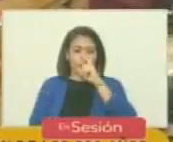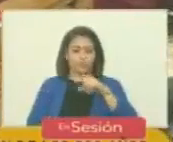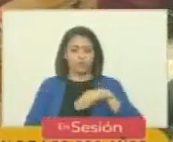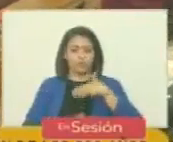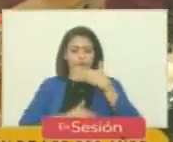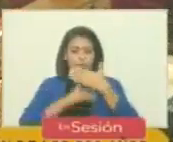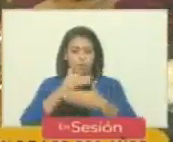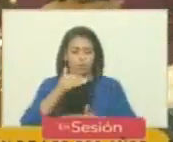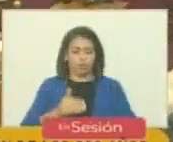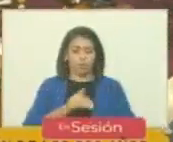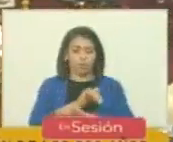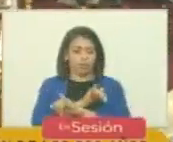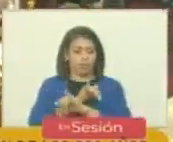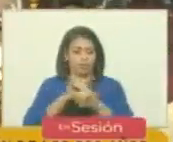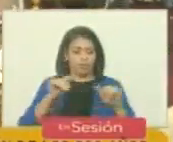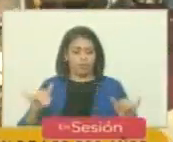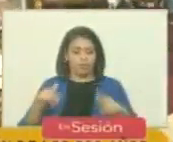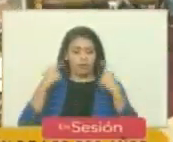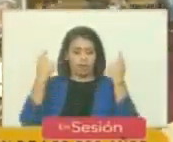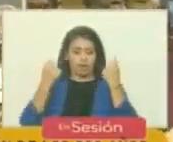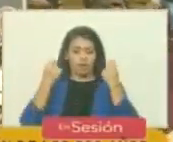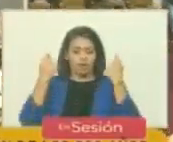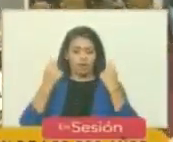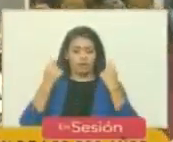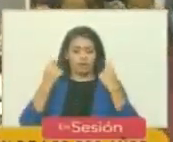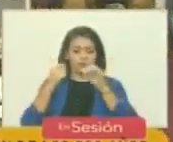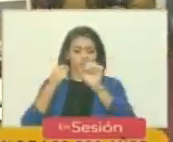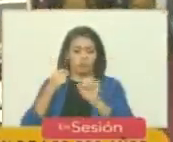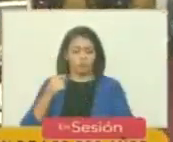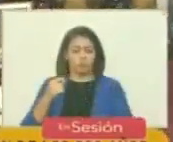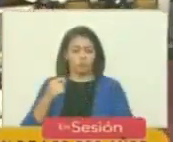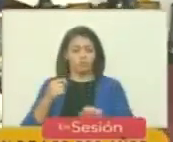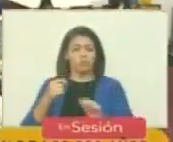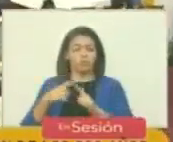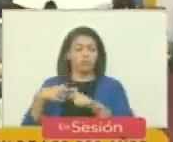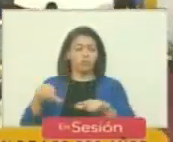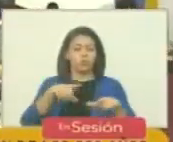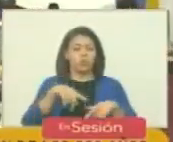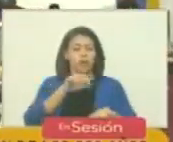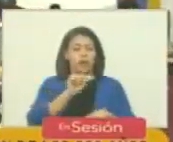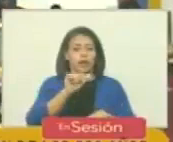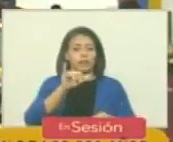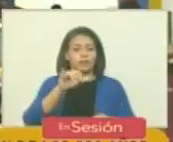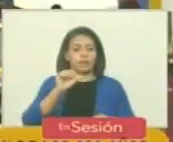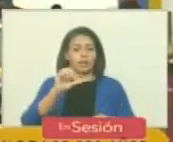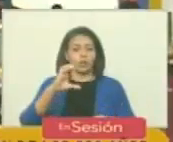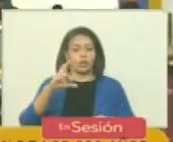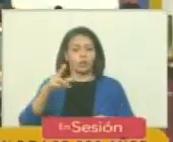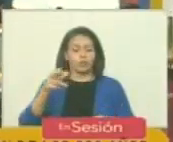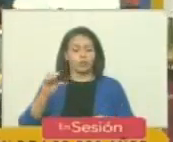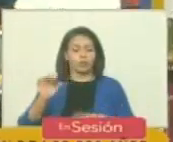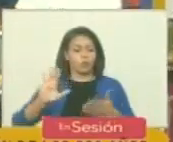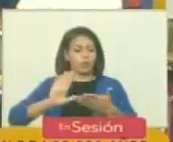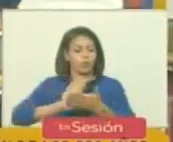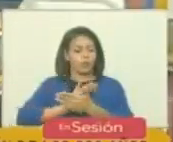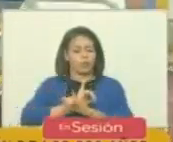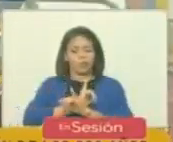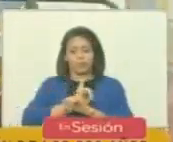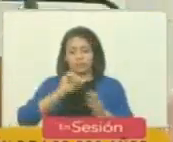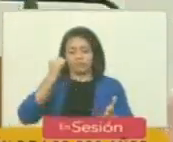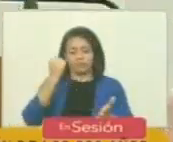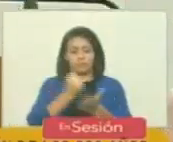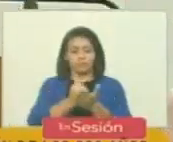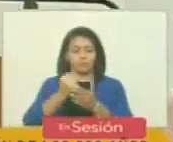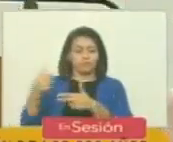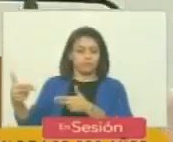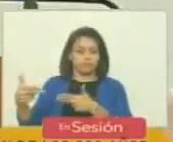culminó la campaña del sur en Ayacucho se selló la victoria definitiva de las